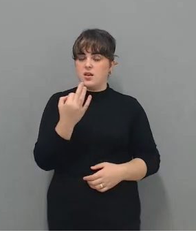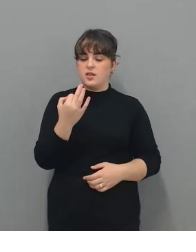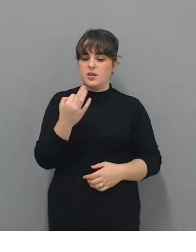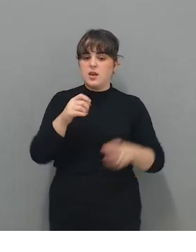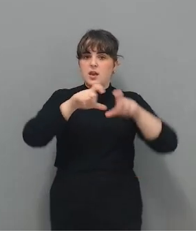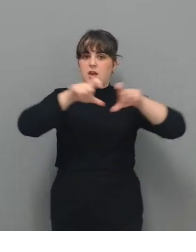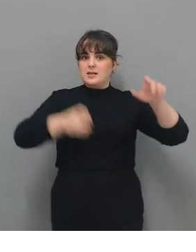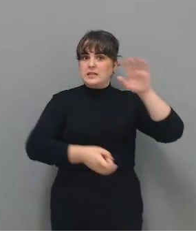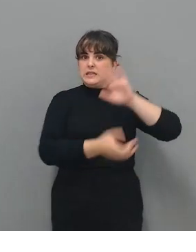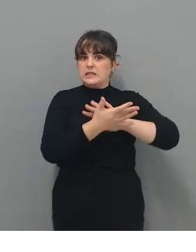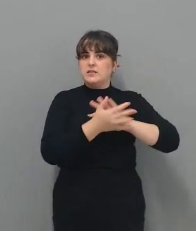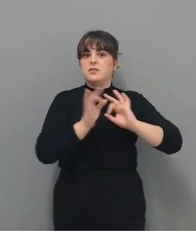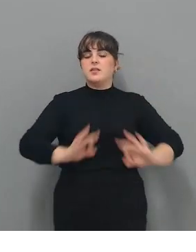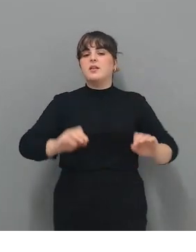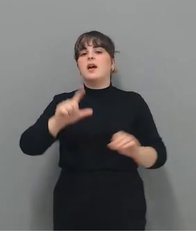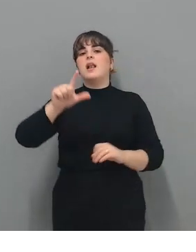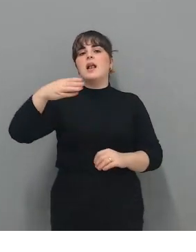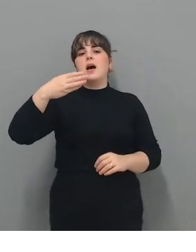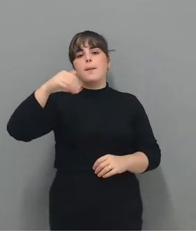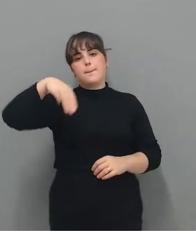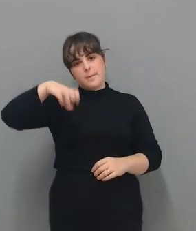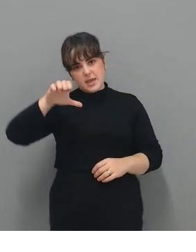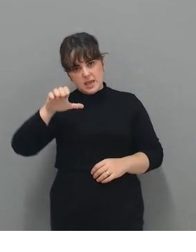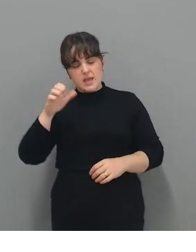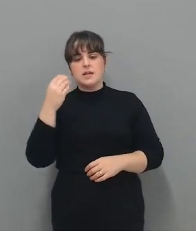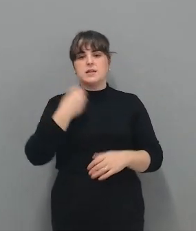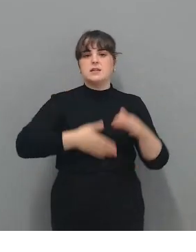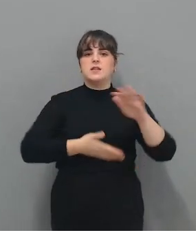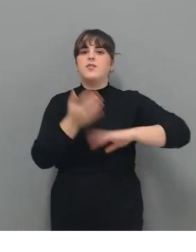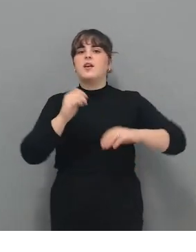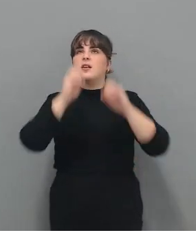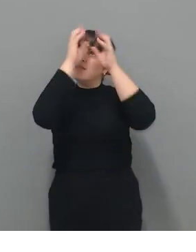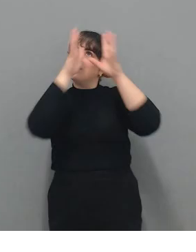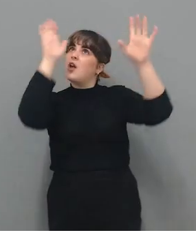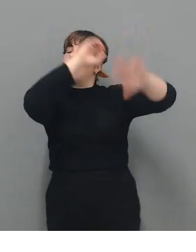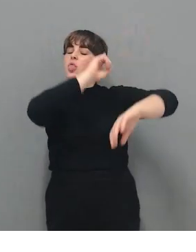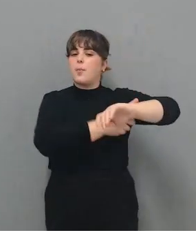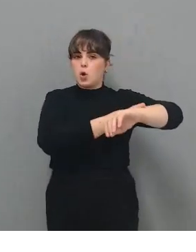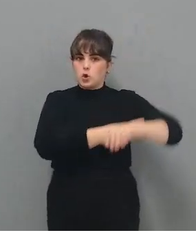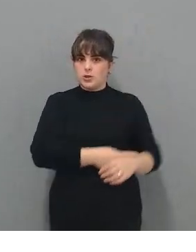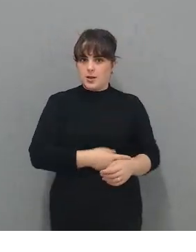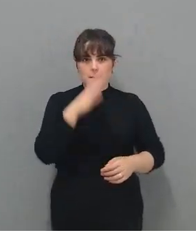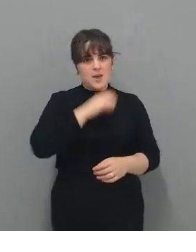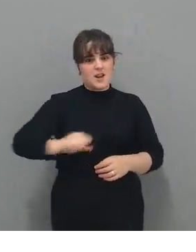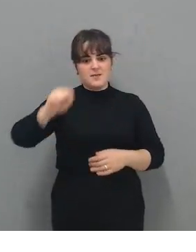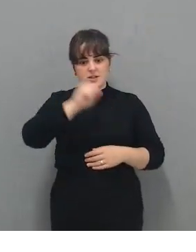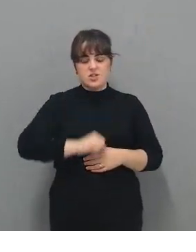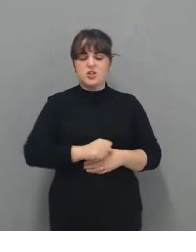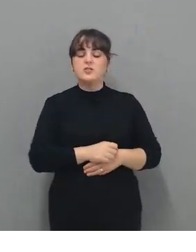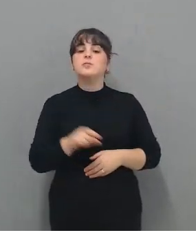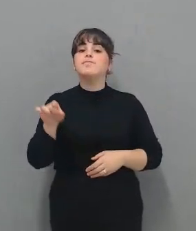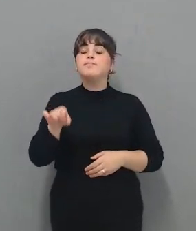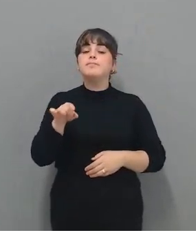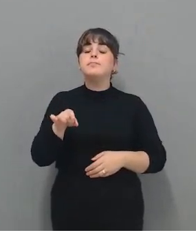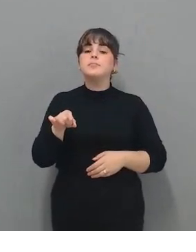del ACME. Era un sueño deportivo. Maravilloso. Detrás de esto está